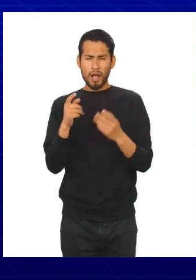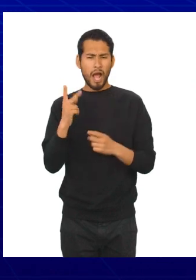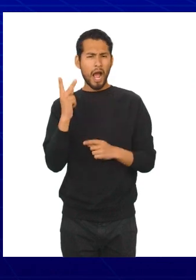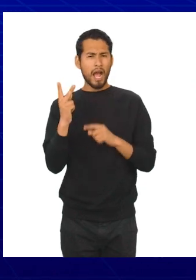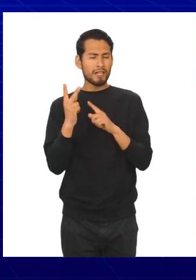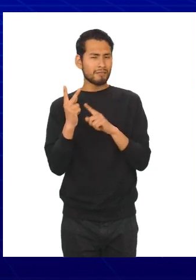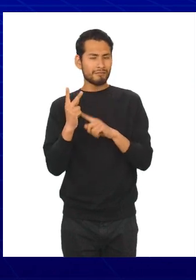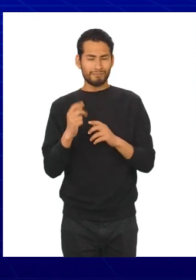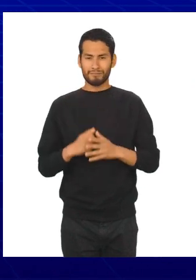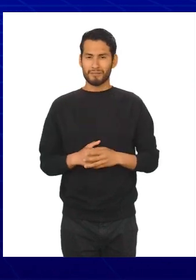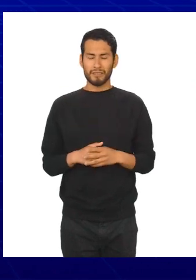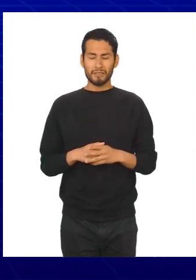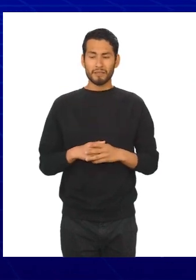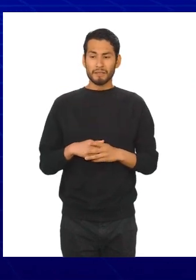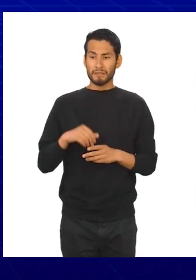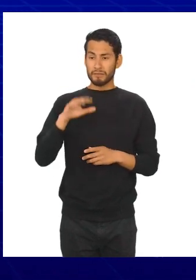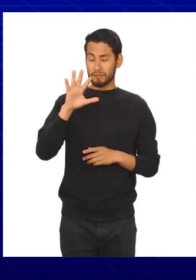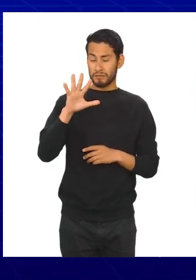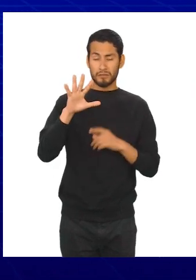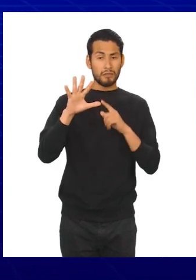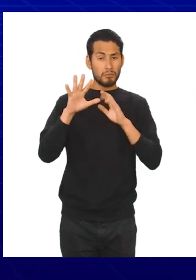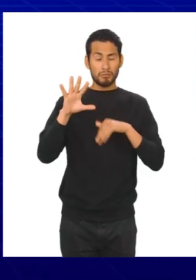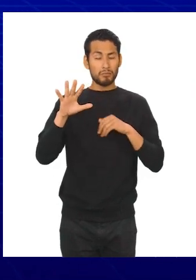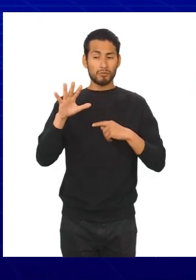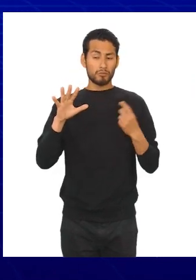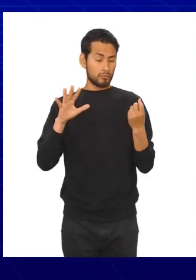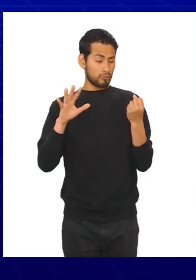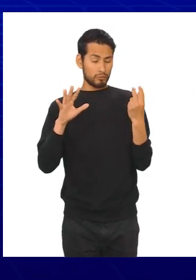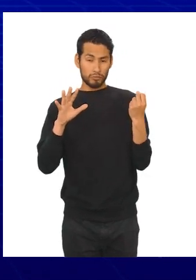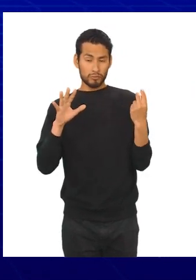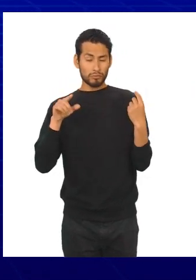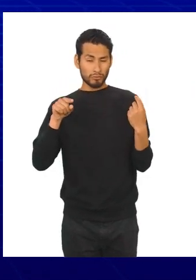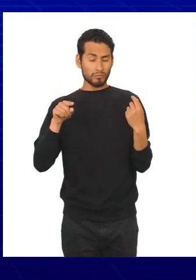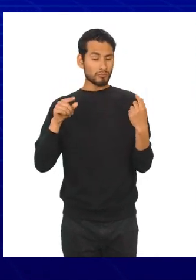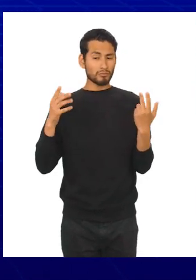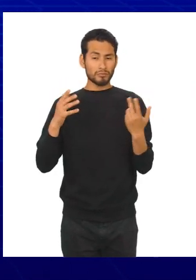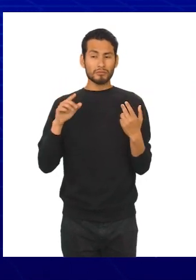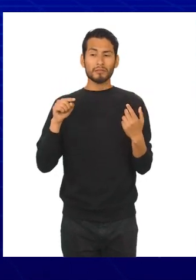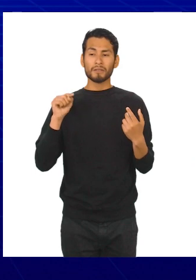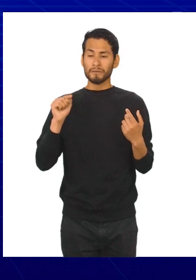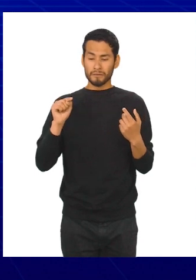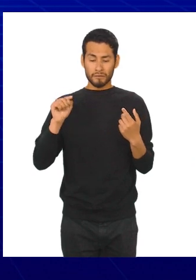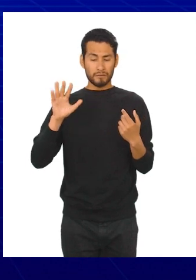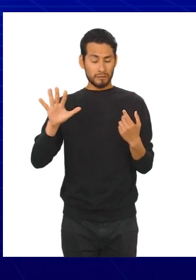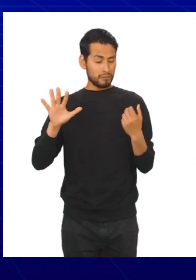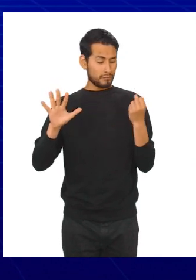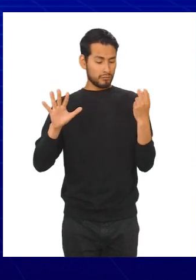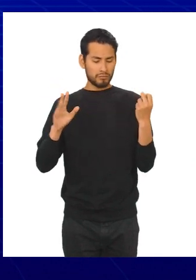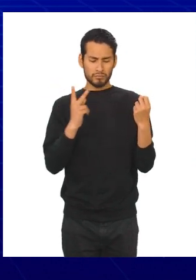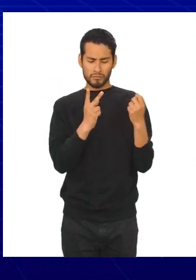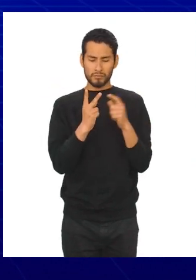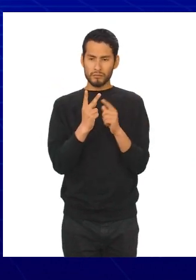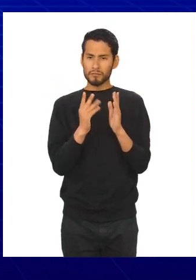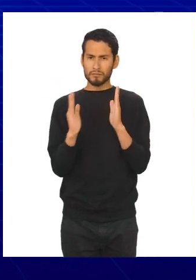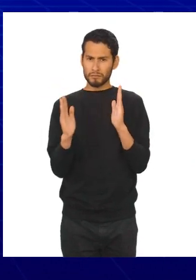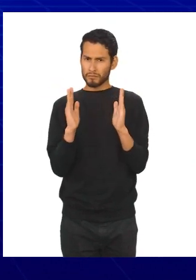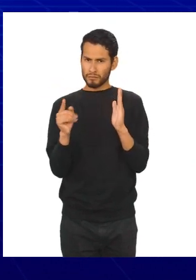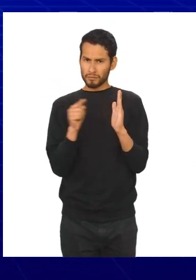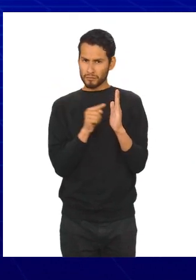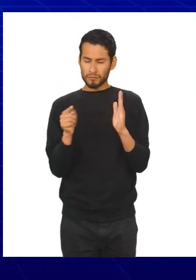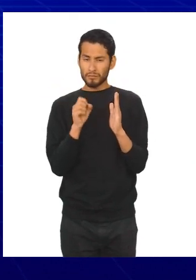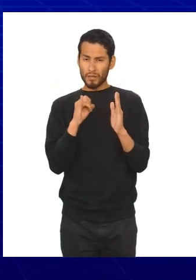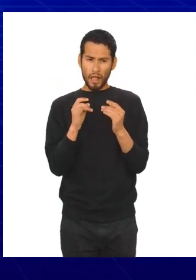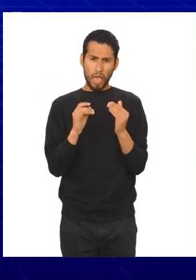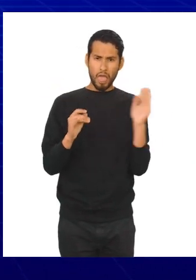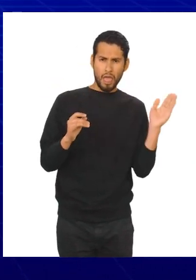K. No debe ser menor de 5 y mayor de 12, ya que un número mayor o menor de clases podría oscurecer el comportamiento